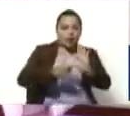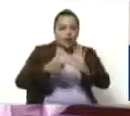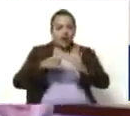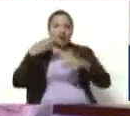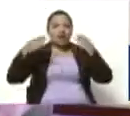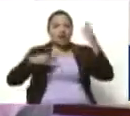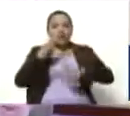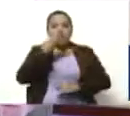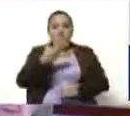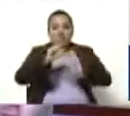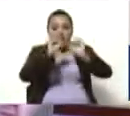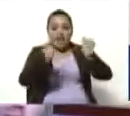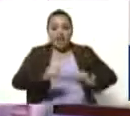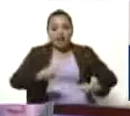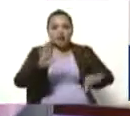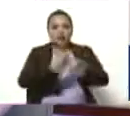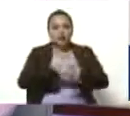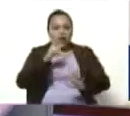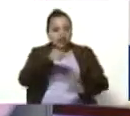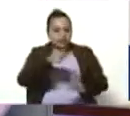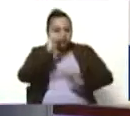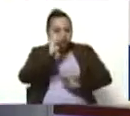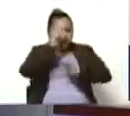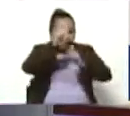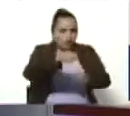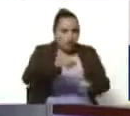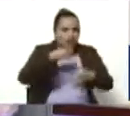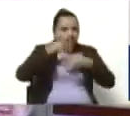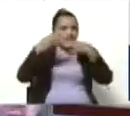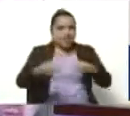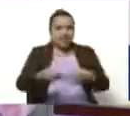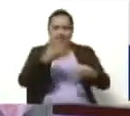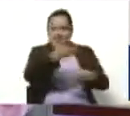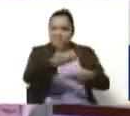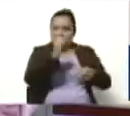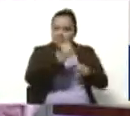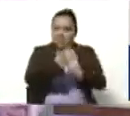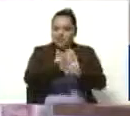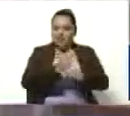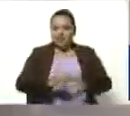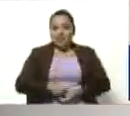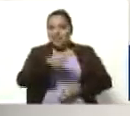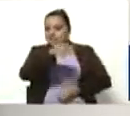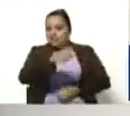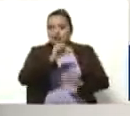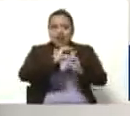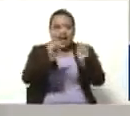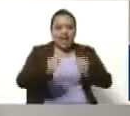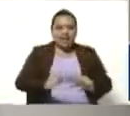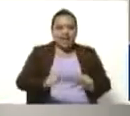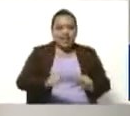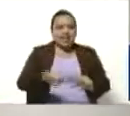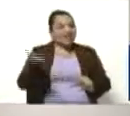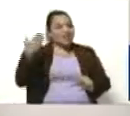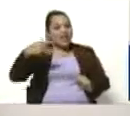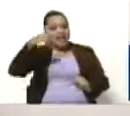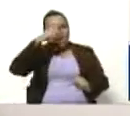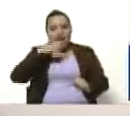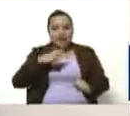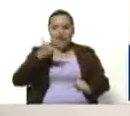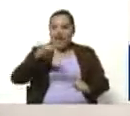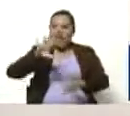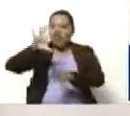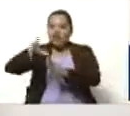Bellas Artes, porque hacía un reconocimiento a lo que de verdad son estas obras. Son artes, que en aquel entonces fueron